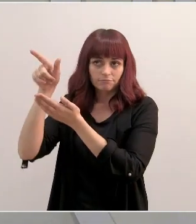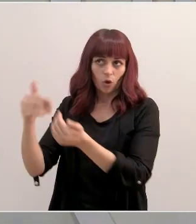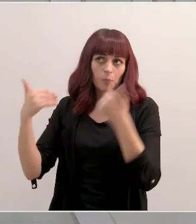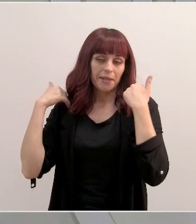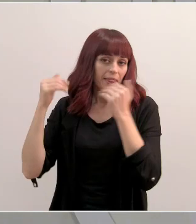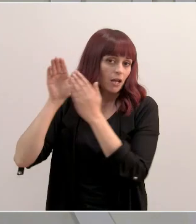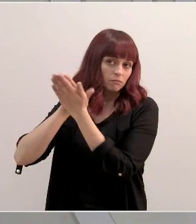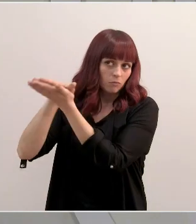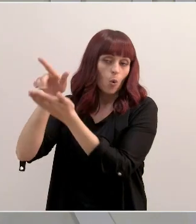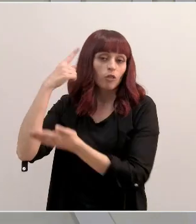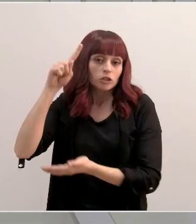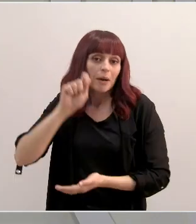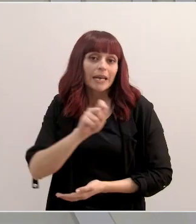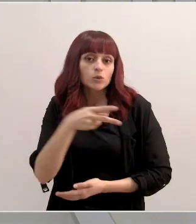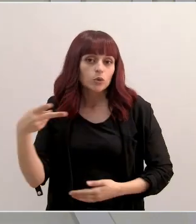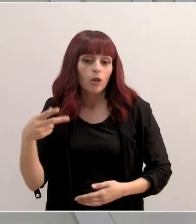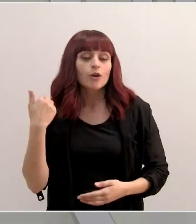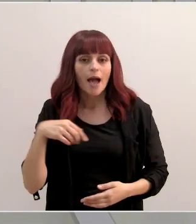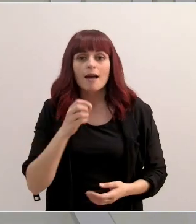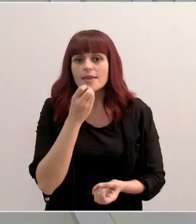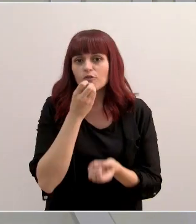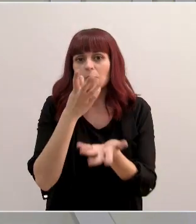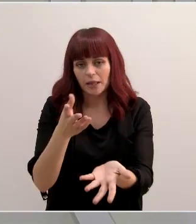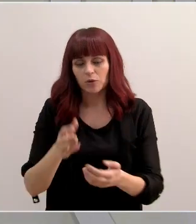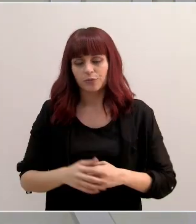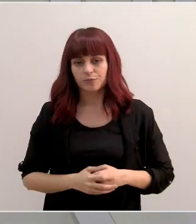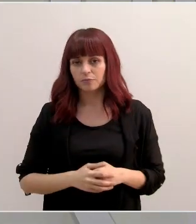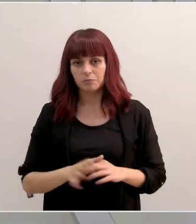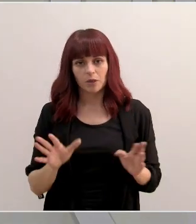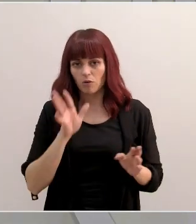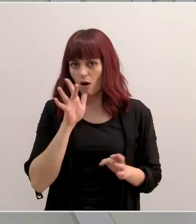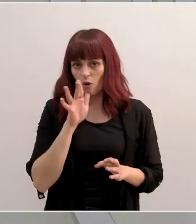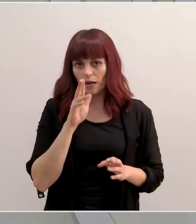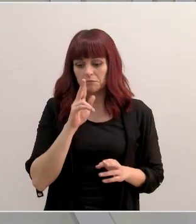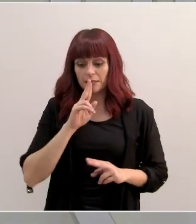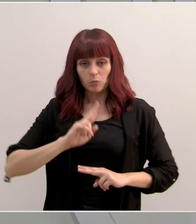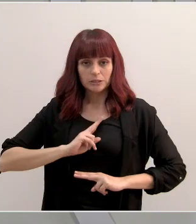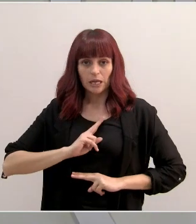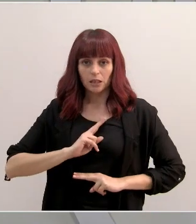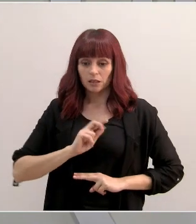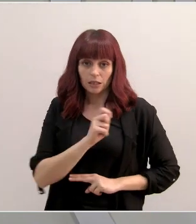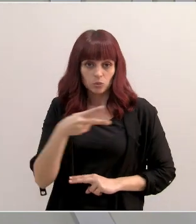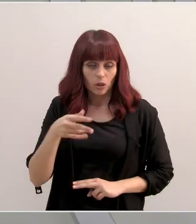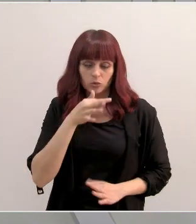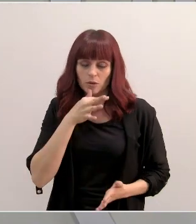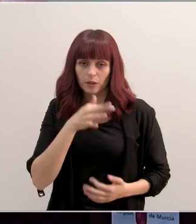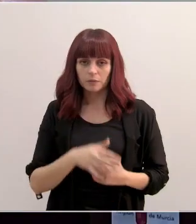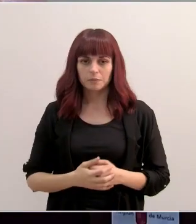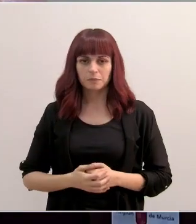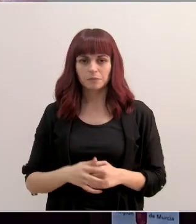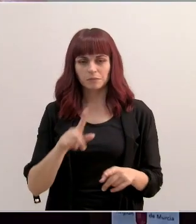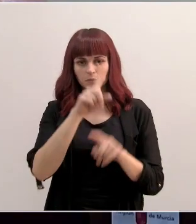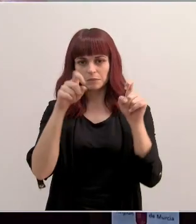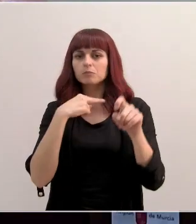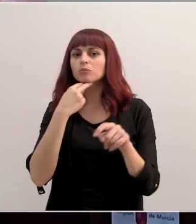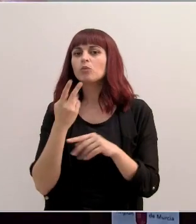cuando se tenga una resolución, pues les informaremos oportunamente. Pero no tenemos ninguna respuesta a esa resolución todavía. Pregunta para